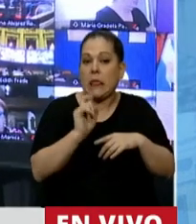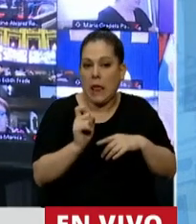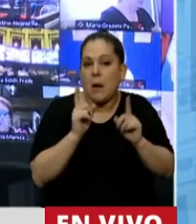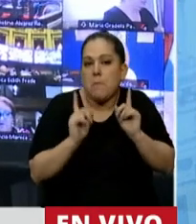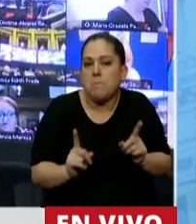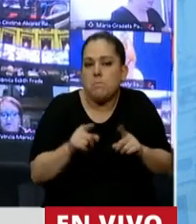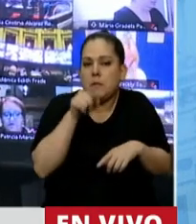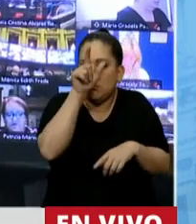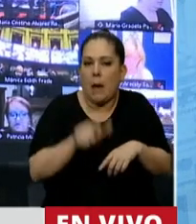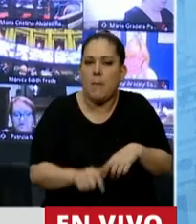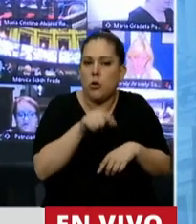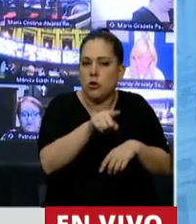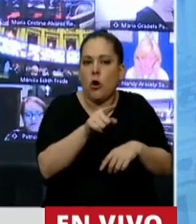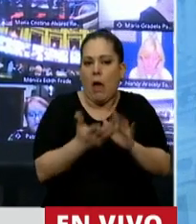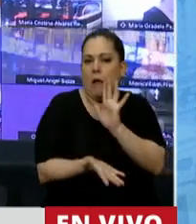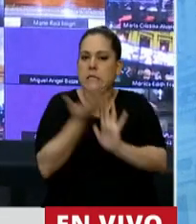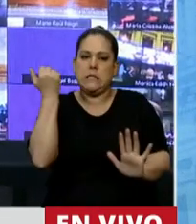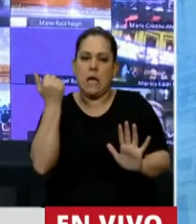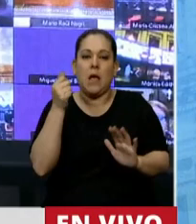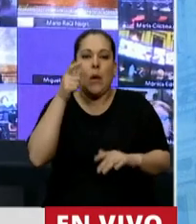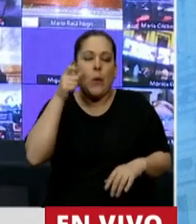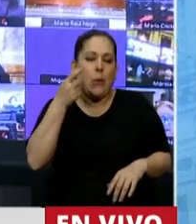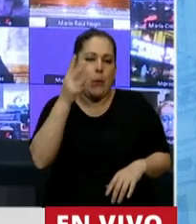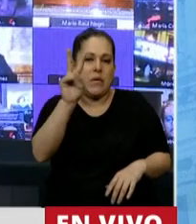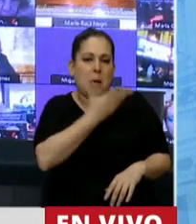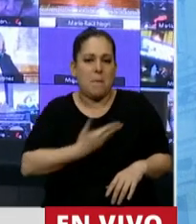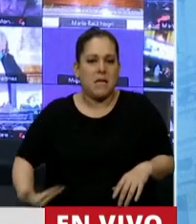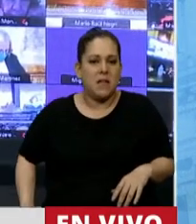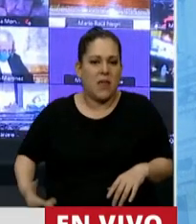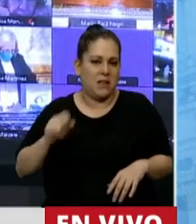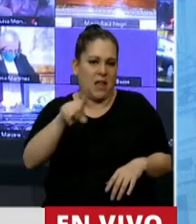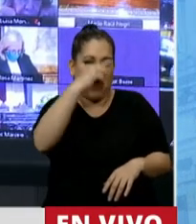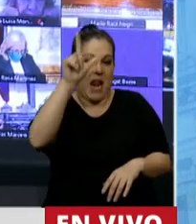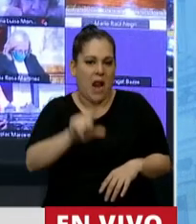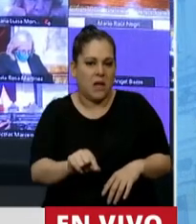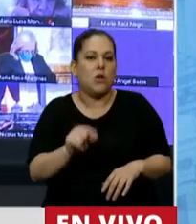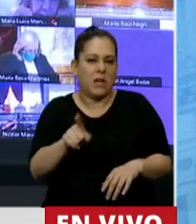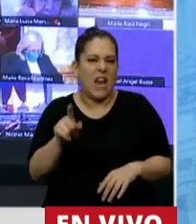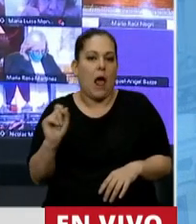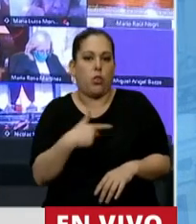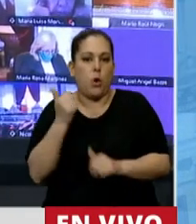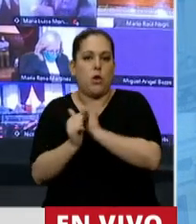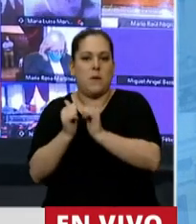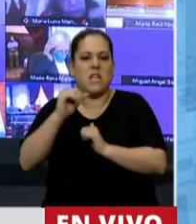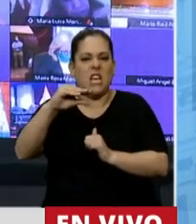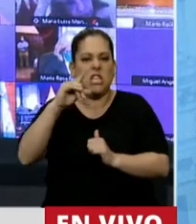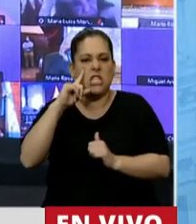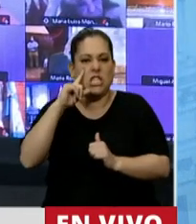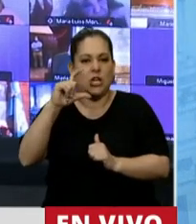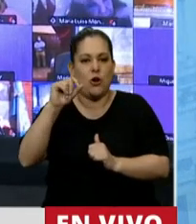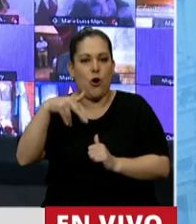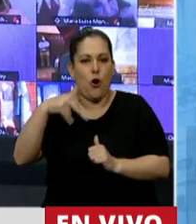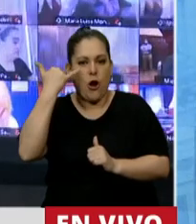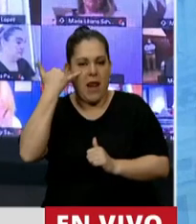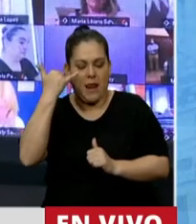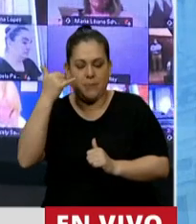quien fue objeto de la expropiación, el vicepresidente de la Nación, que era el dueño de Chicone. Diputado, cumplió el tiempo. Dos